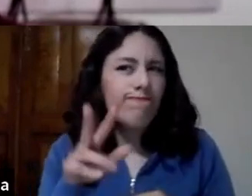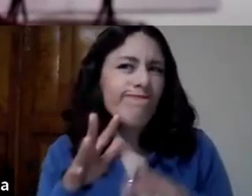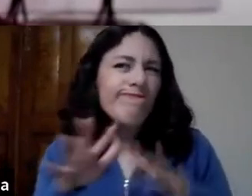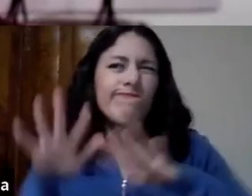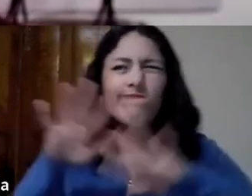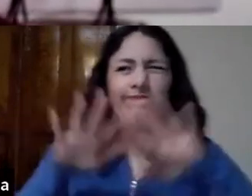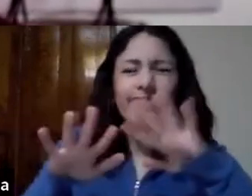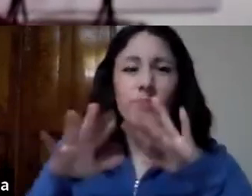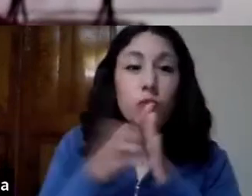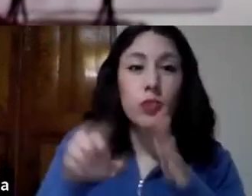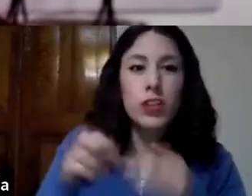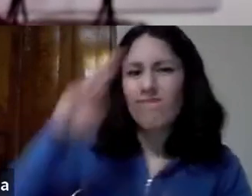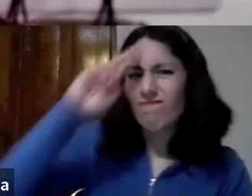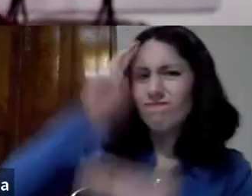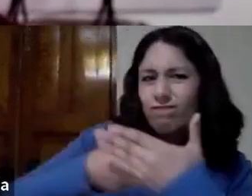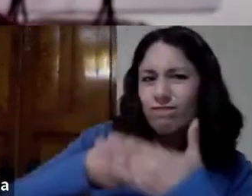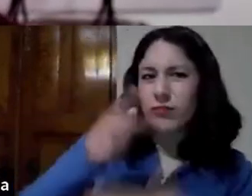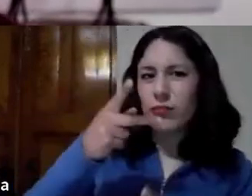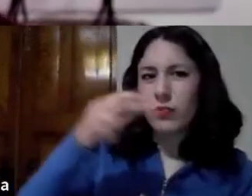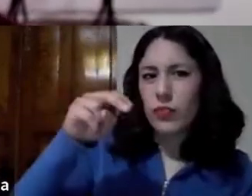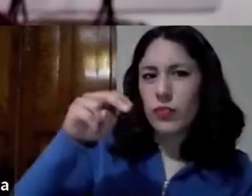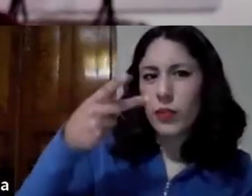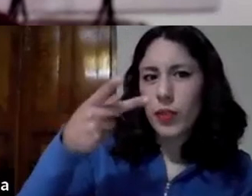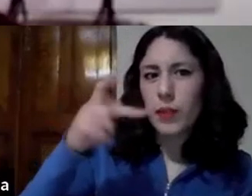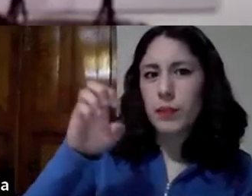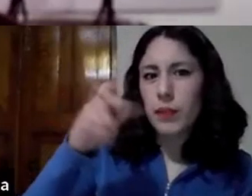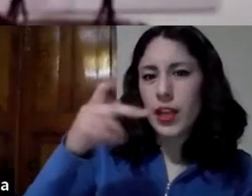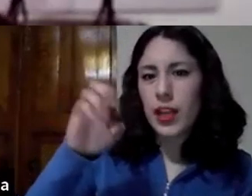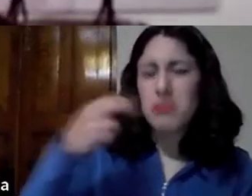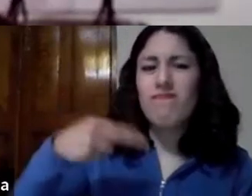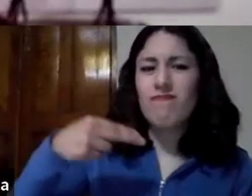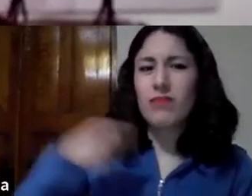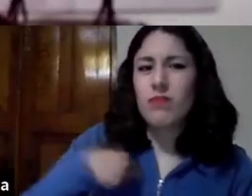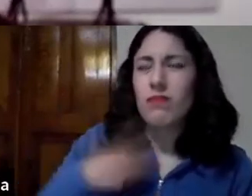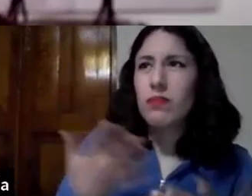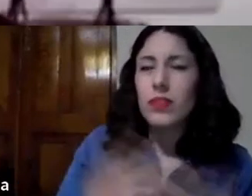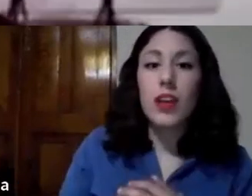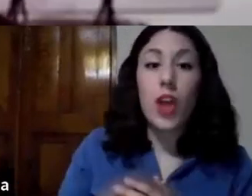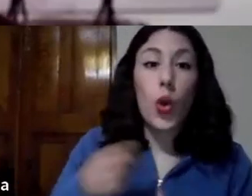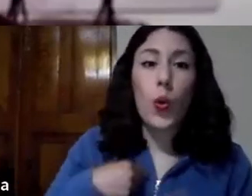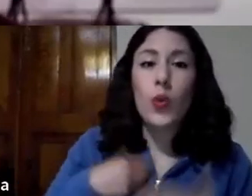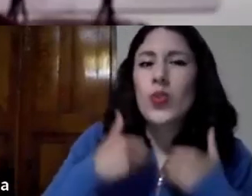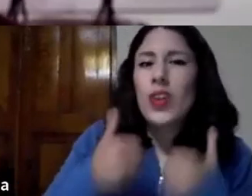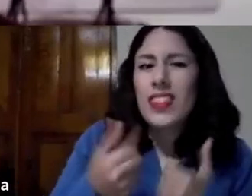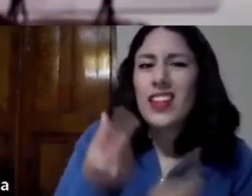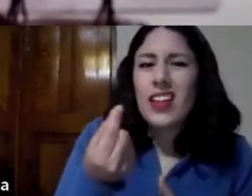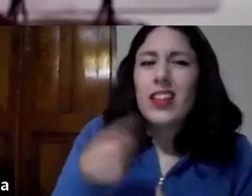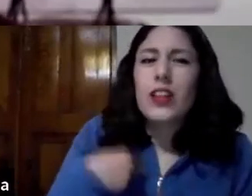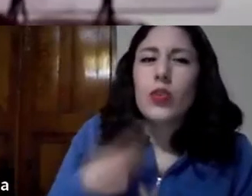si me insultan a través de mi nombre y voy entendiendo quién soy a través de de cómo me